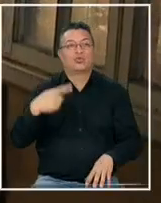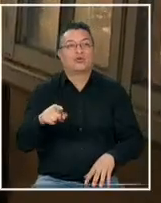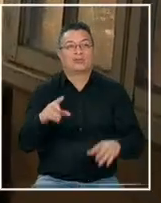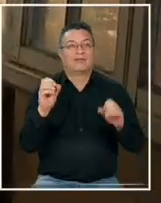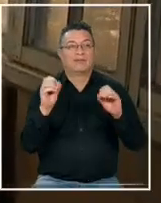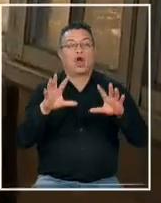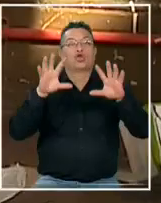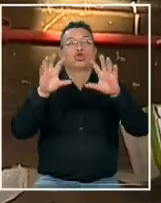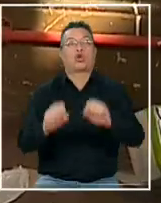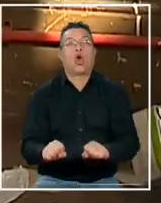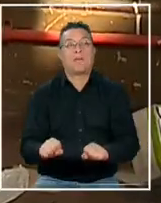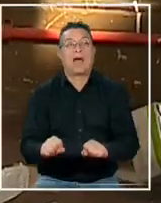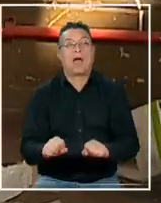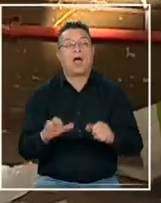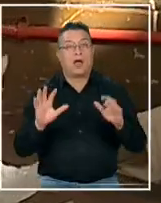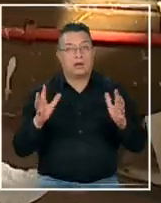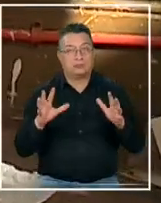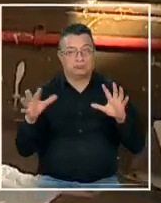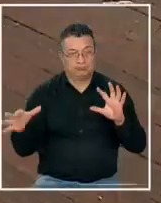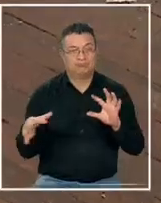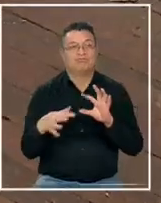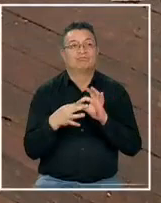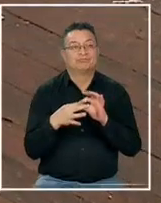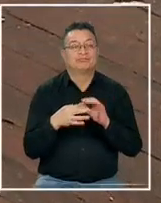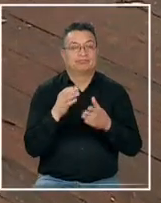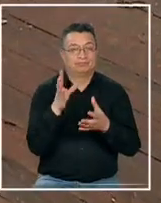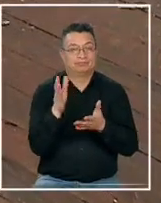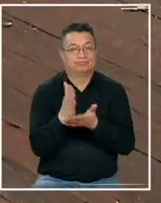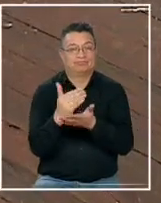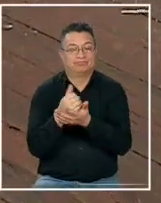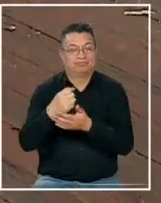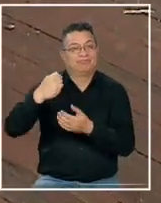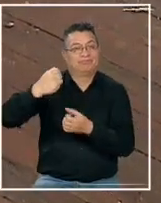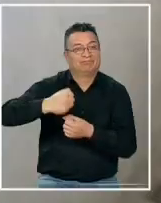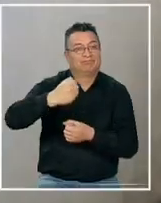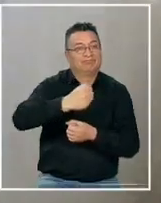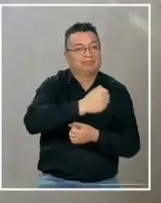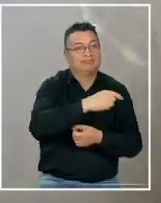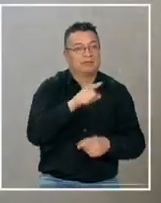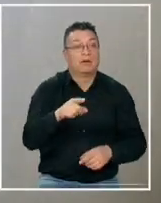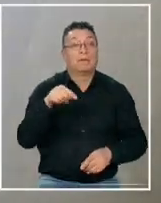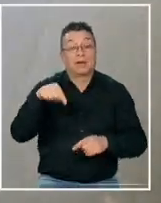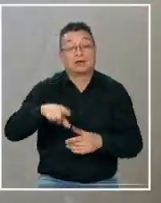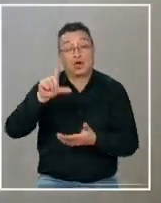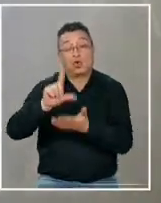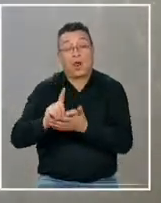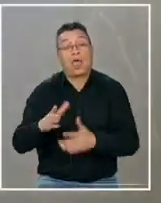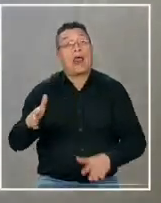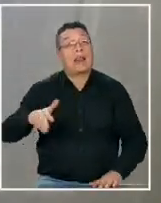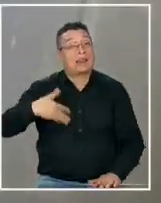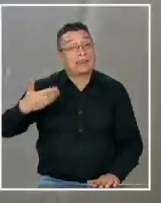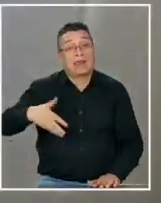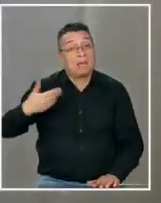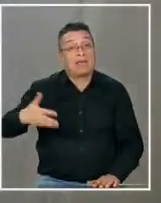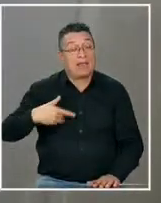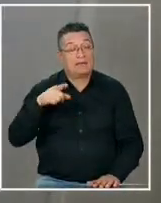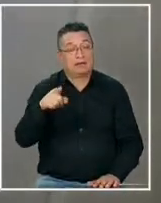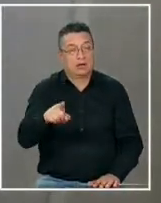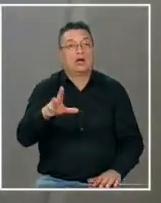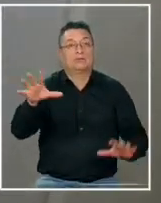encontraba tomada y presuntamente vinculada al crimen organizado este espacio lamentablemente había estado